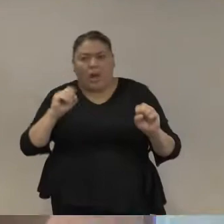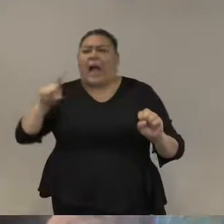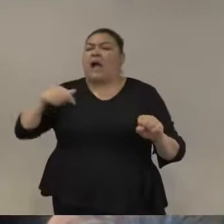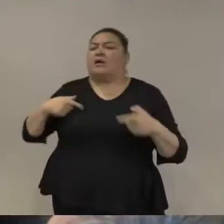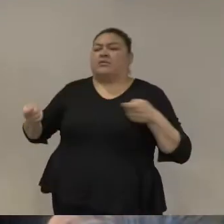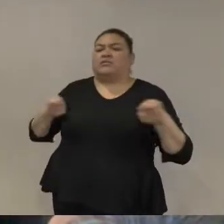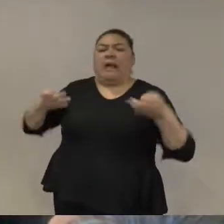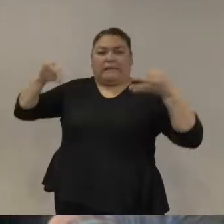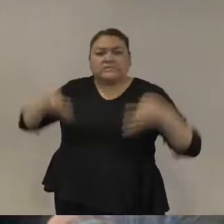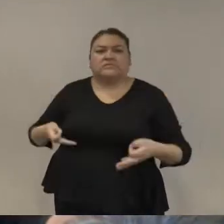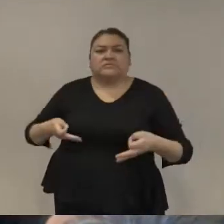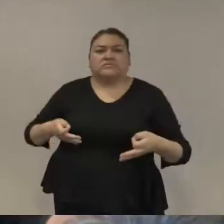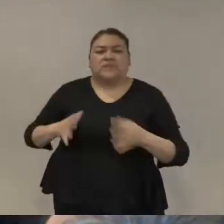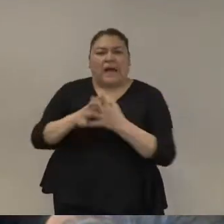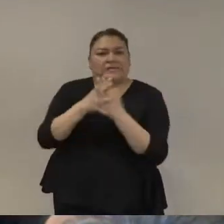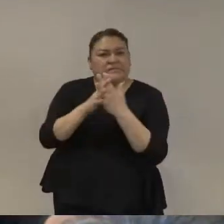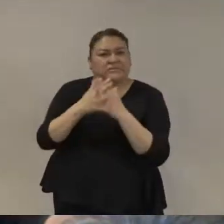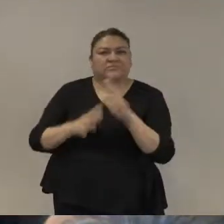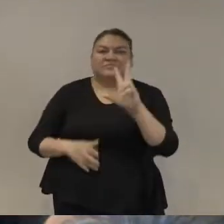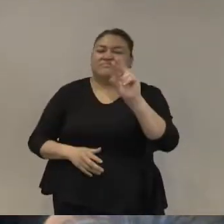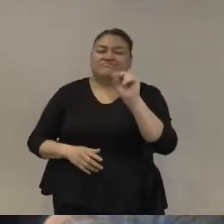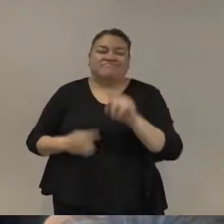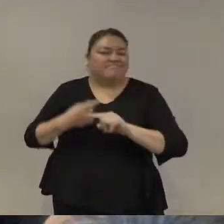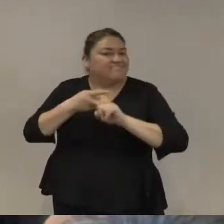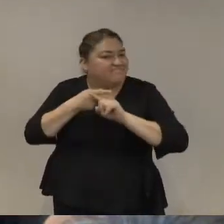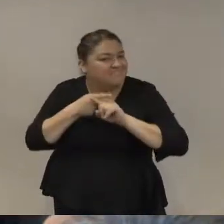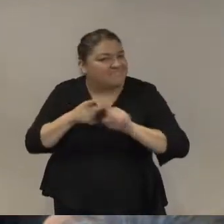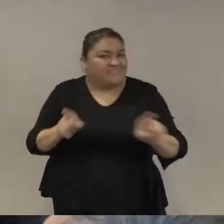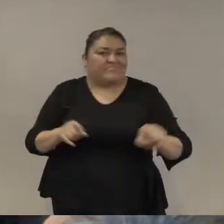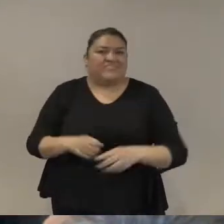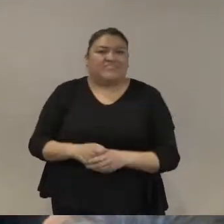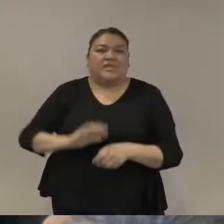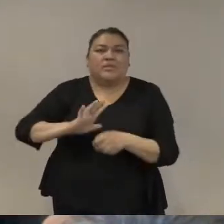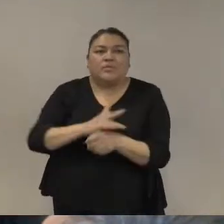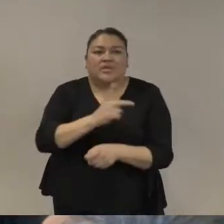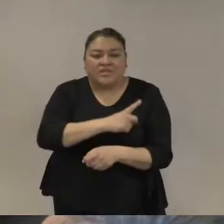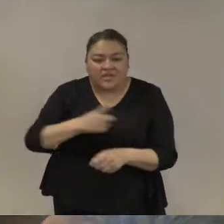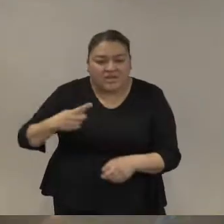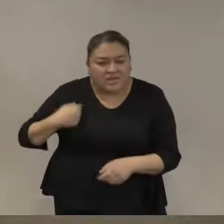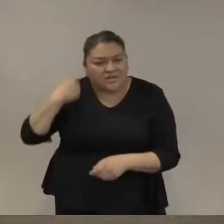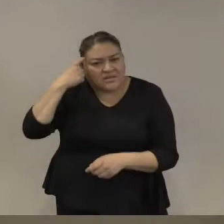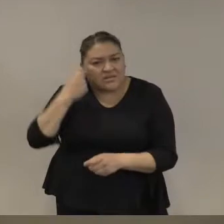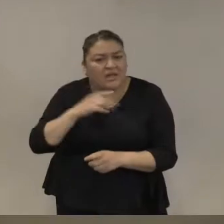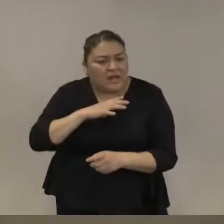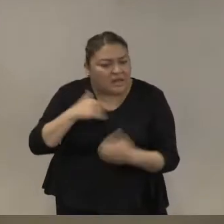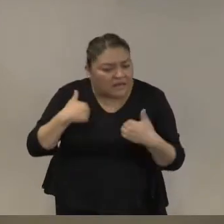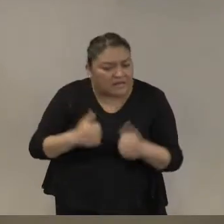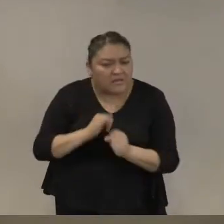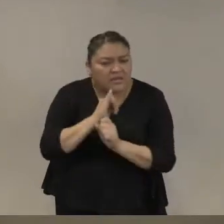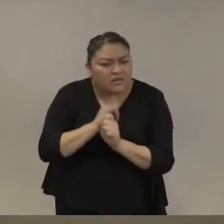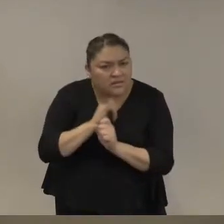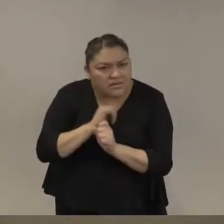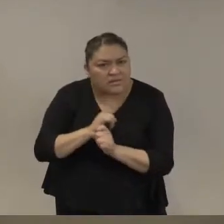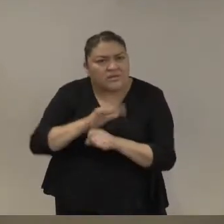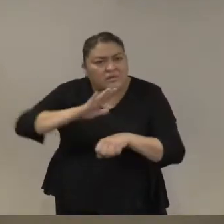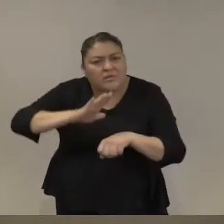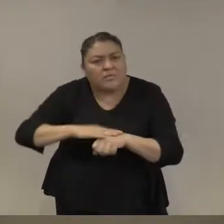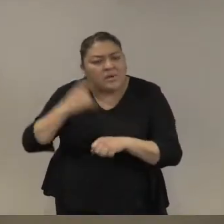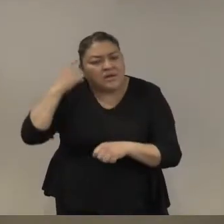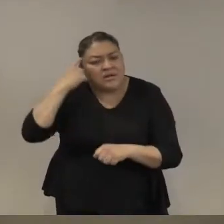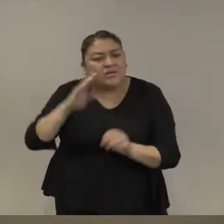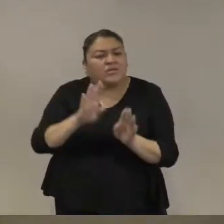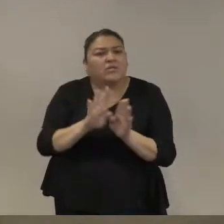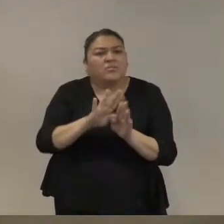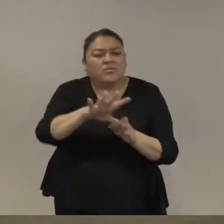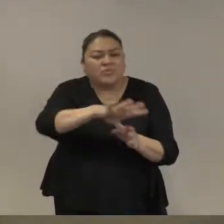verdad y es difícil porque ese trabajo de construir un sector de seguridad es difícil en un momento de deterioro